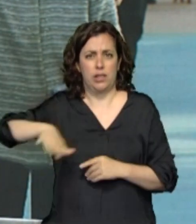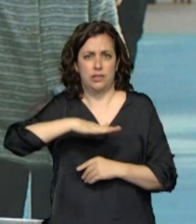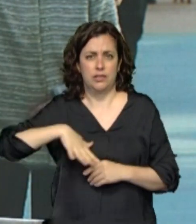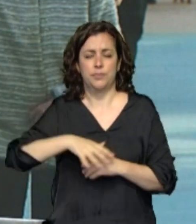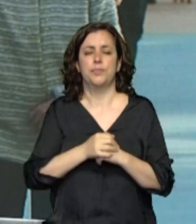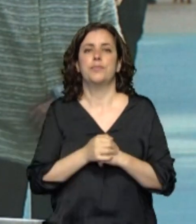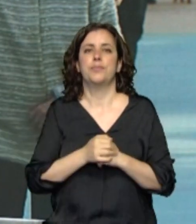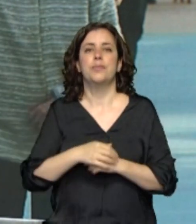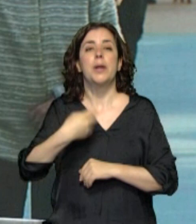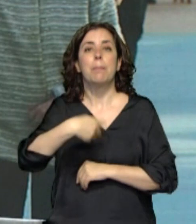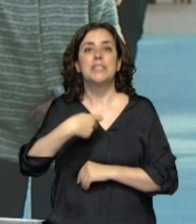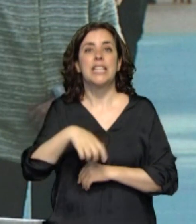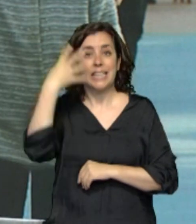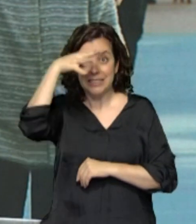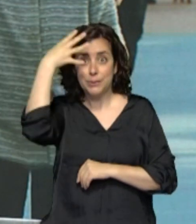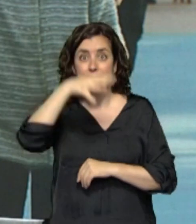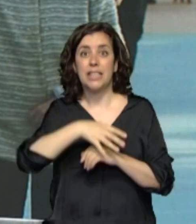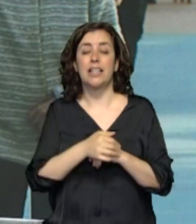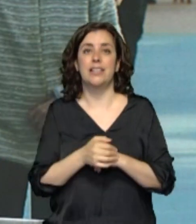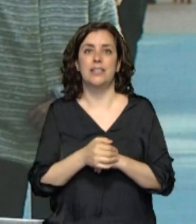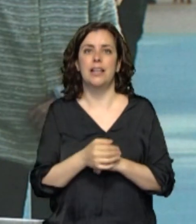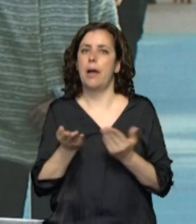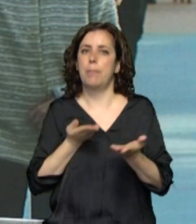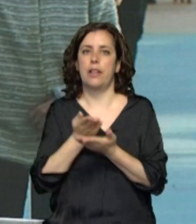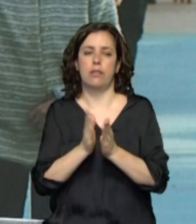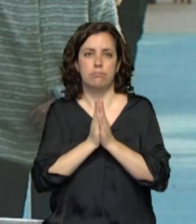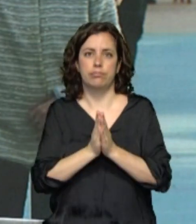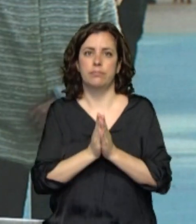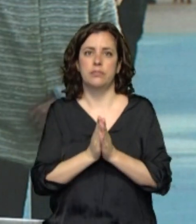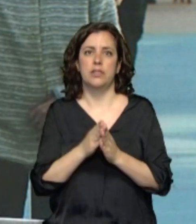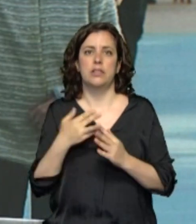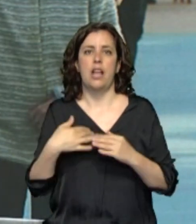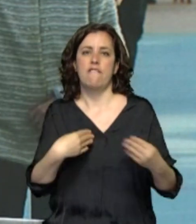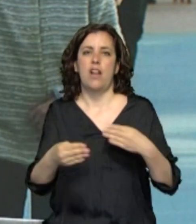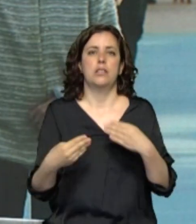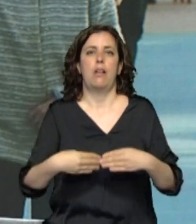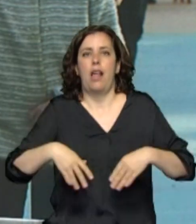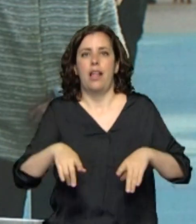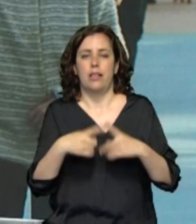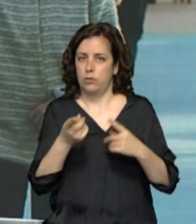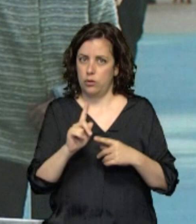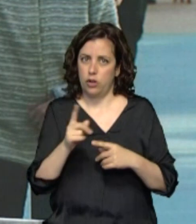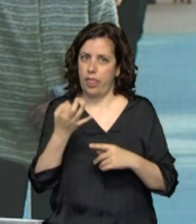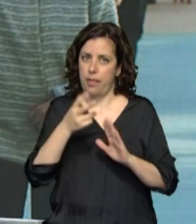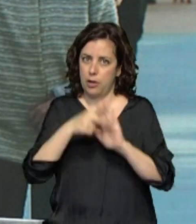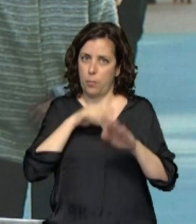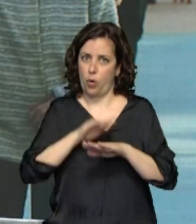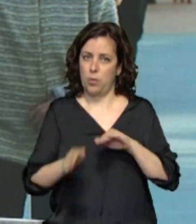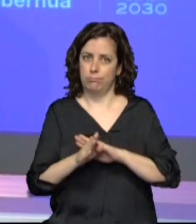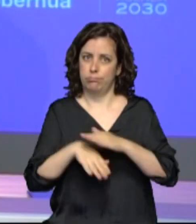presidenta Chivite acaba de pedir que no nos relajemos y que sigamos cumpliendo con las normas de distanciamiento social y de higiene.